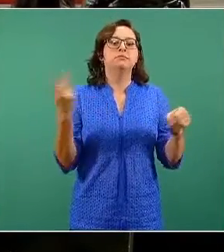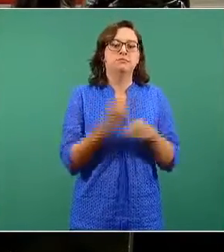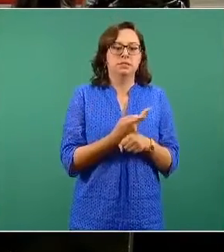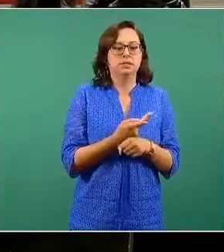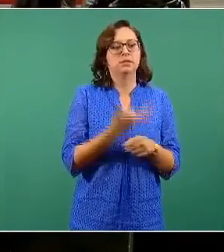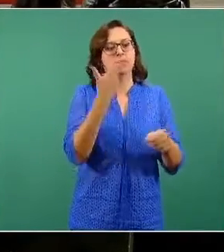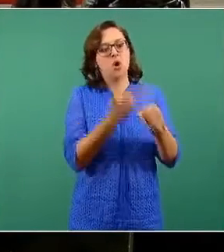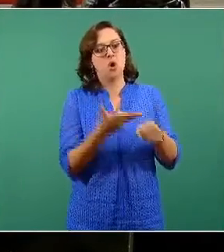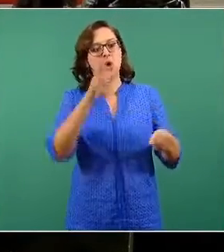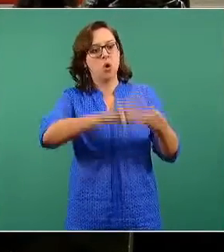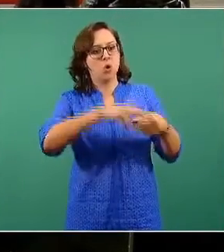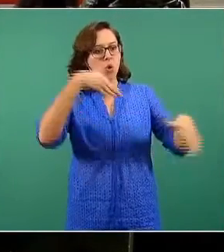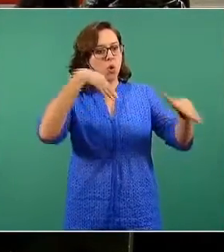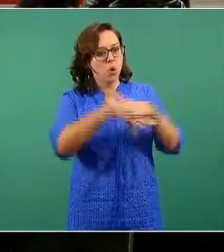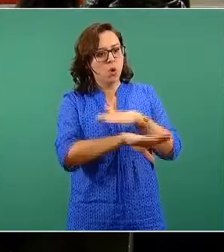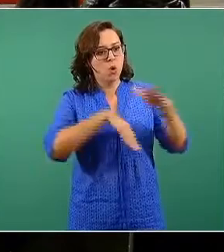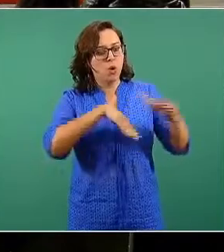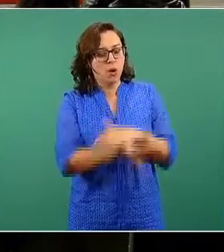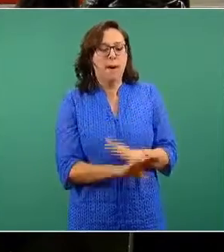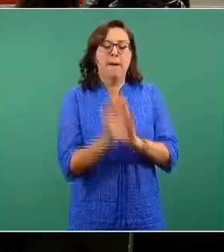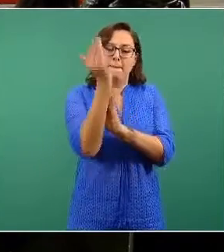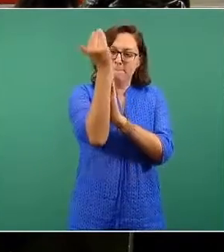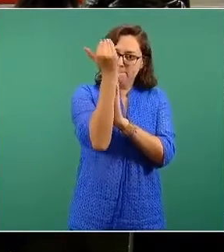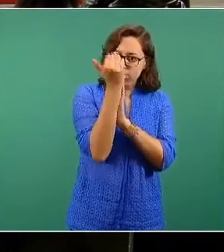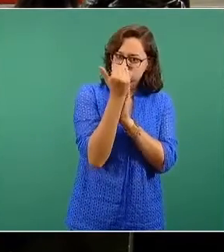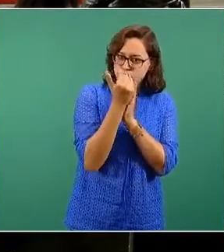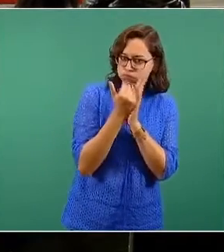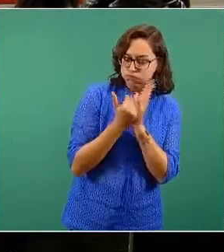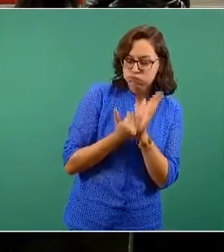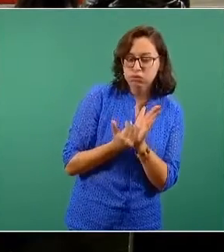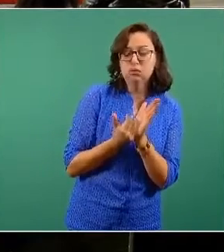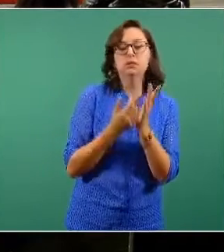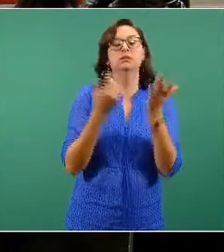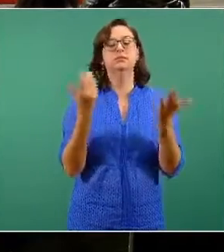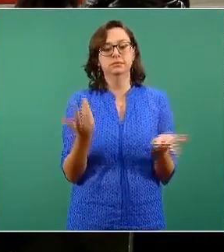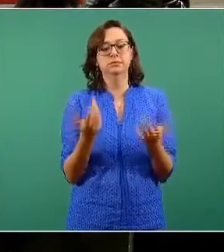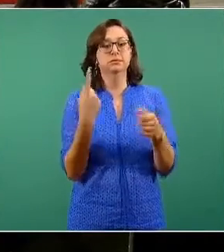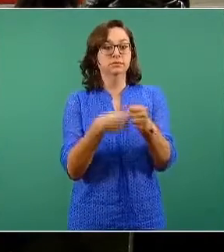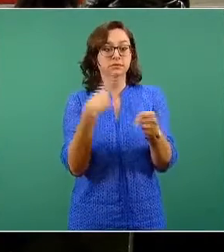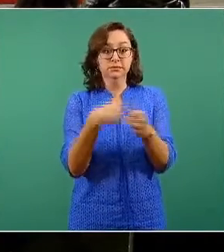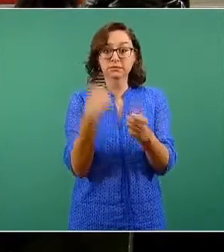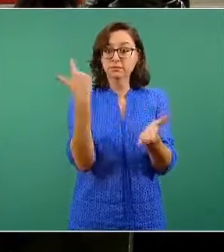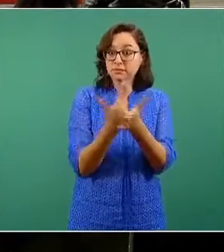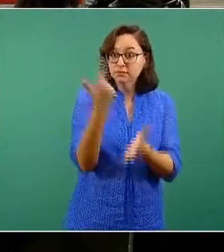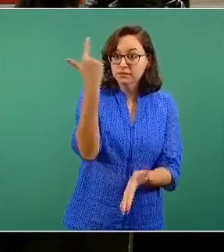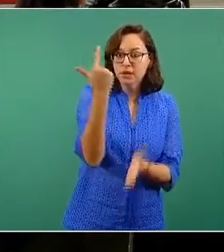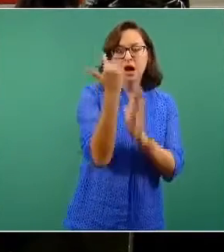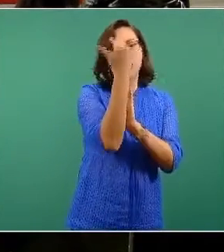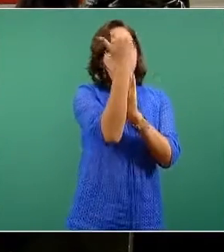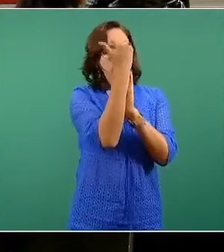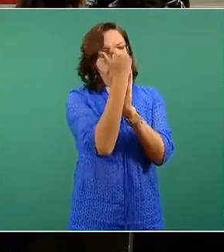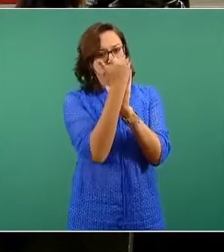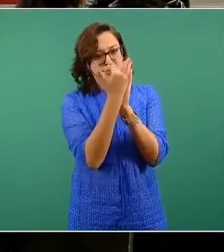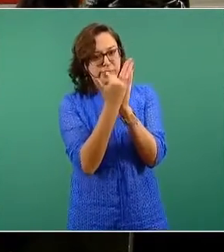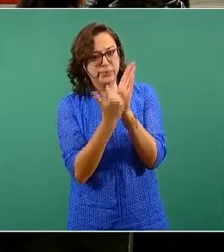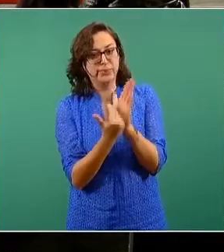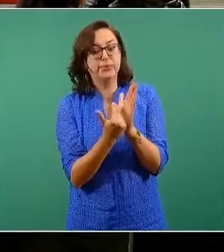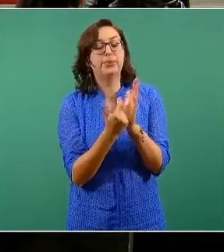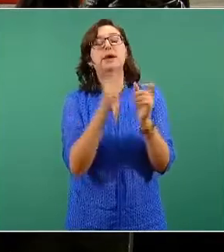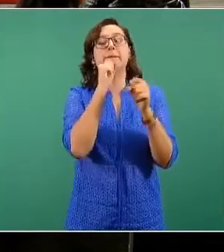hospitalización, la frecuencia con que se presenta enfermedad grave y en cierta medida, aunque no será muy notoria,